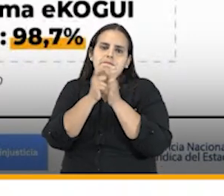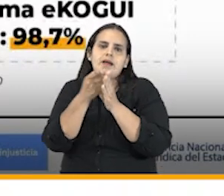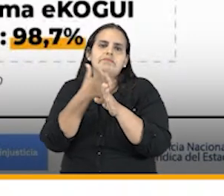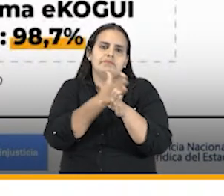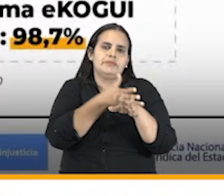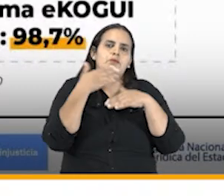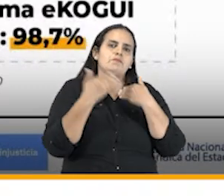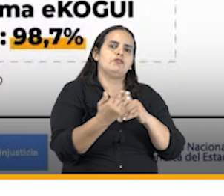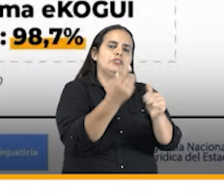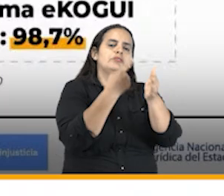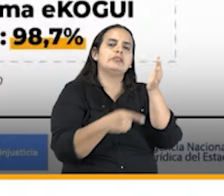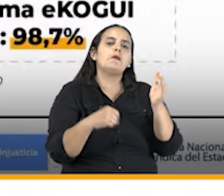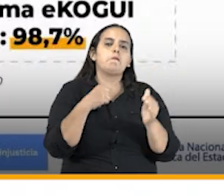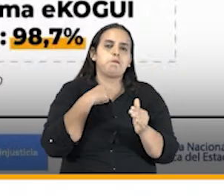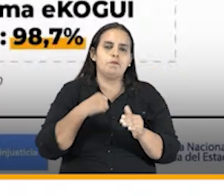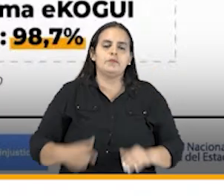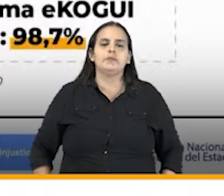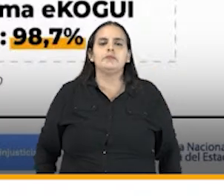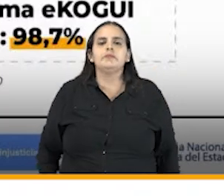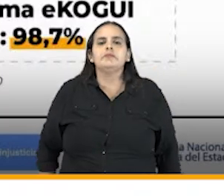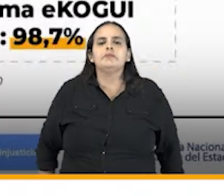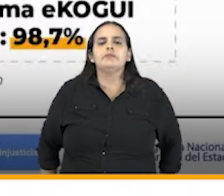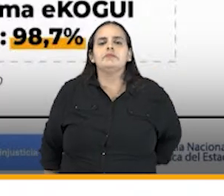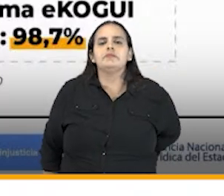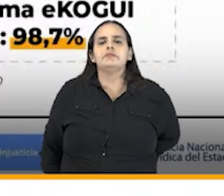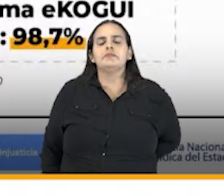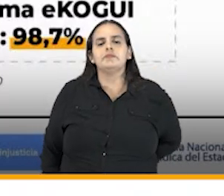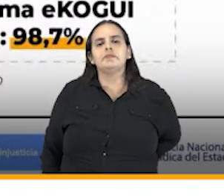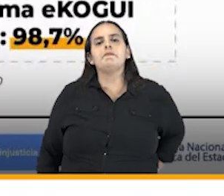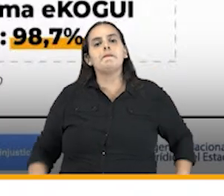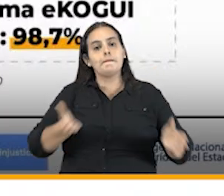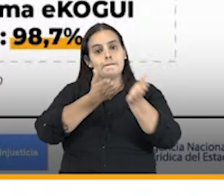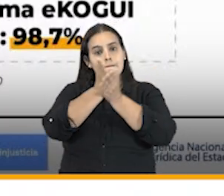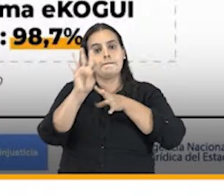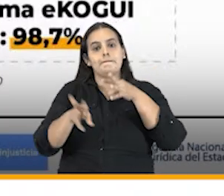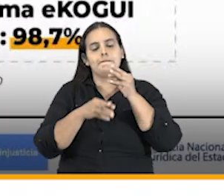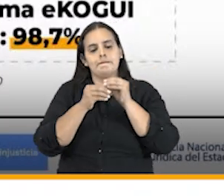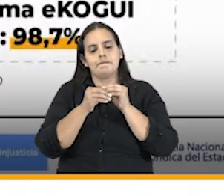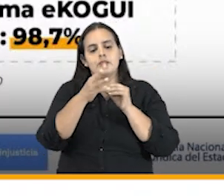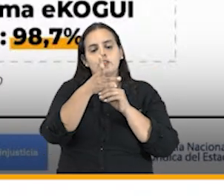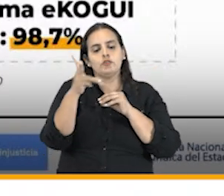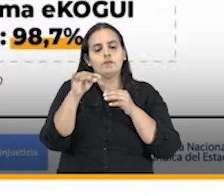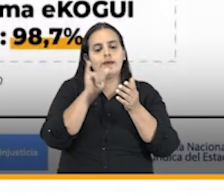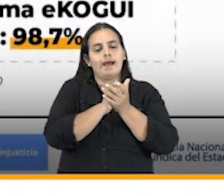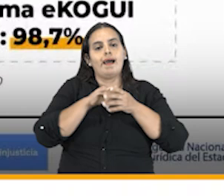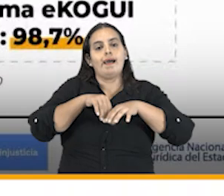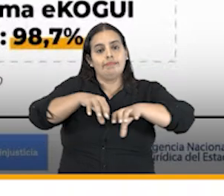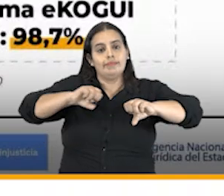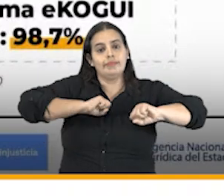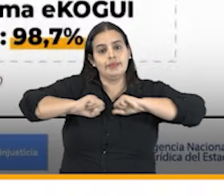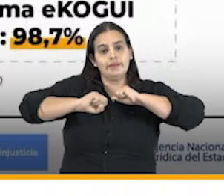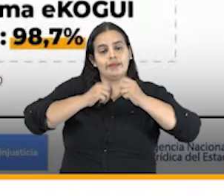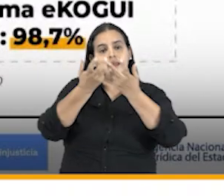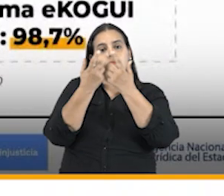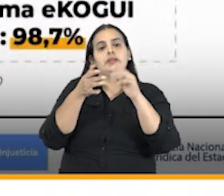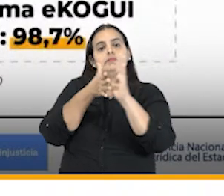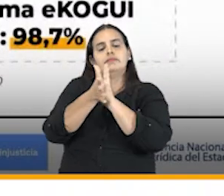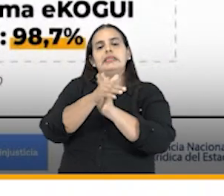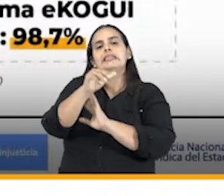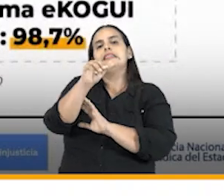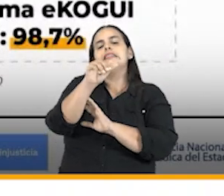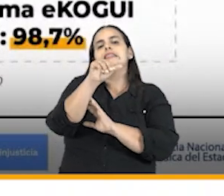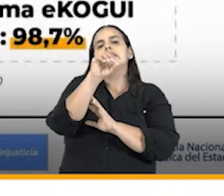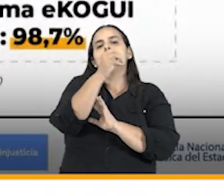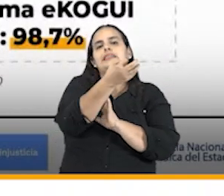se tenían en el 2015 se mantuvo además el número de entidades activas en el sistema tenemos 310